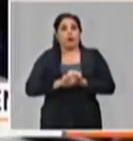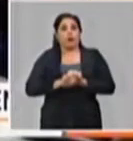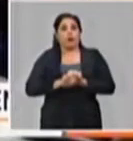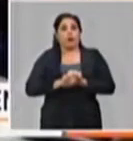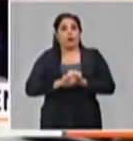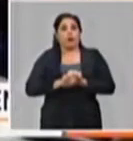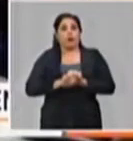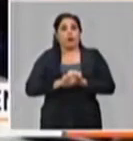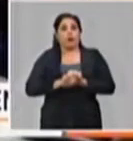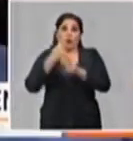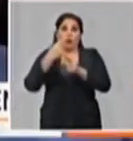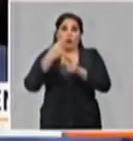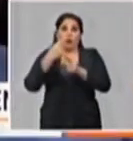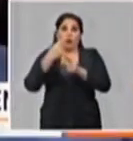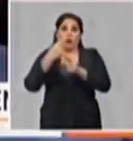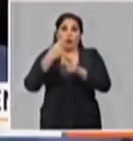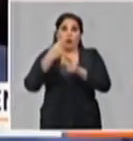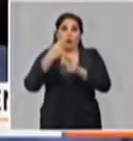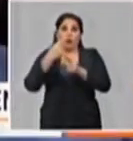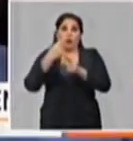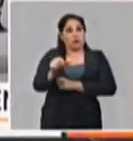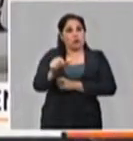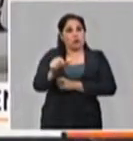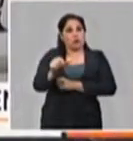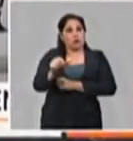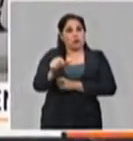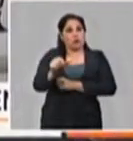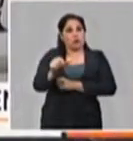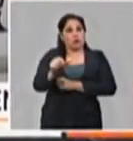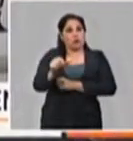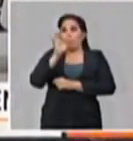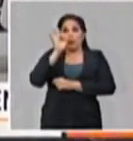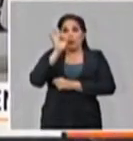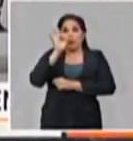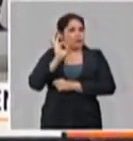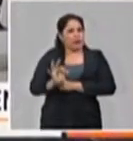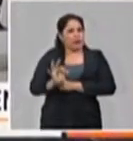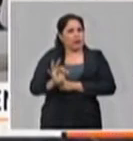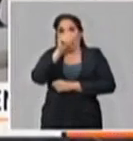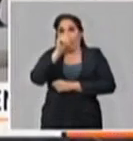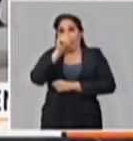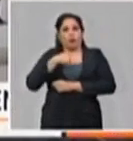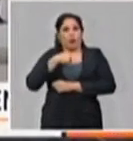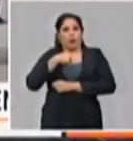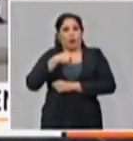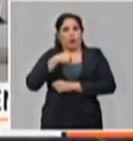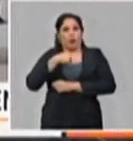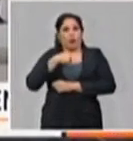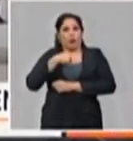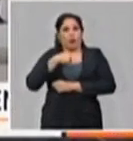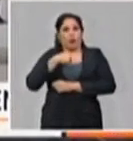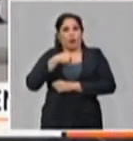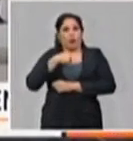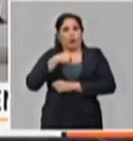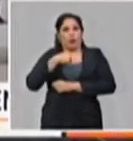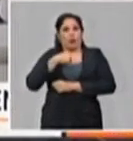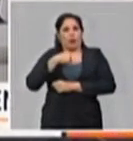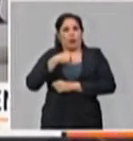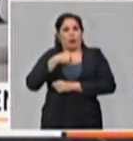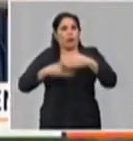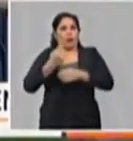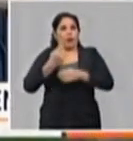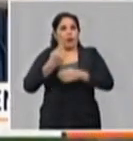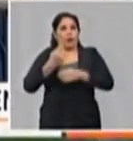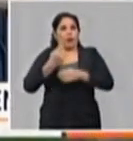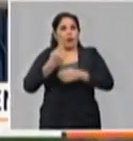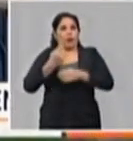de contraer de una persona, que es una de las preguntas que muchas veces aparece, si existe riesgo de que una